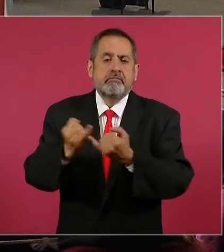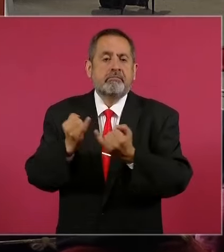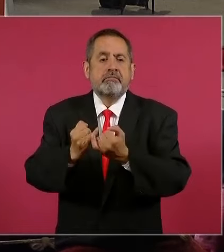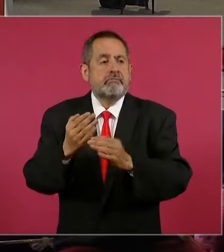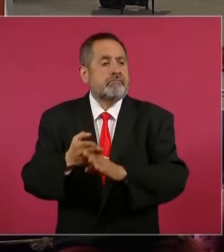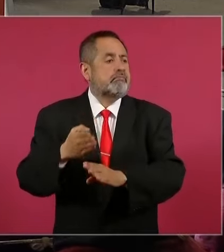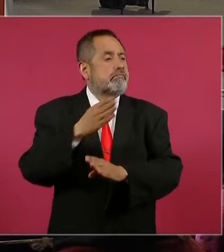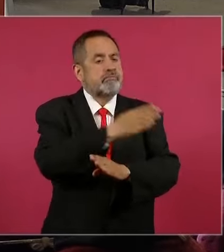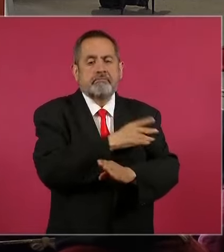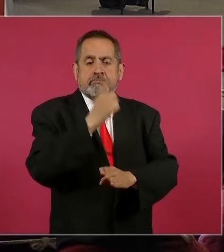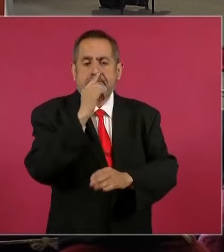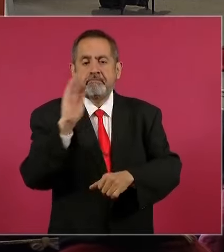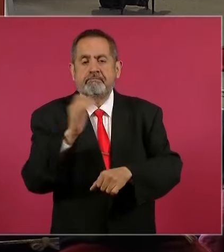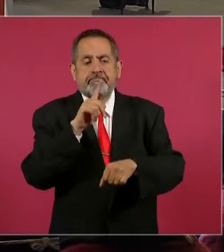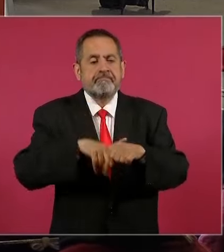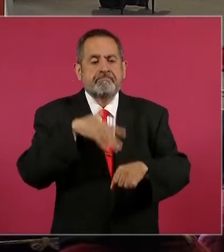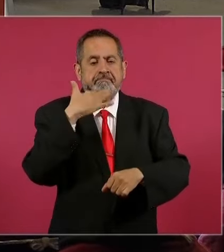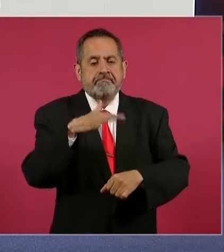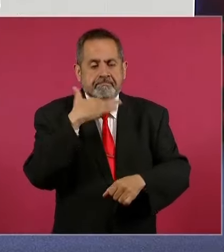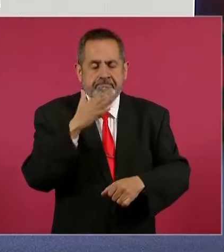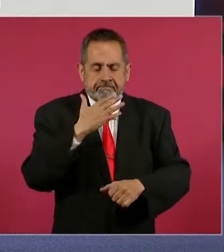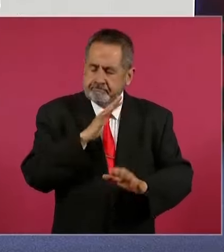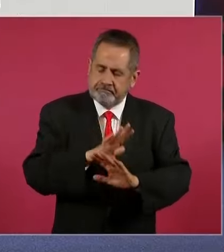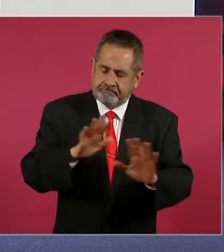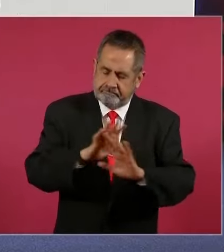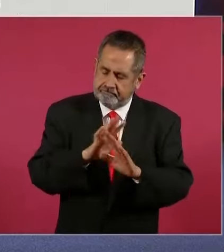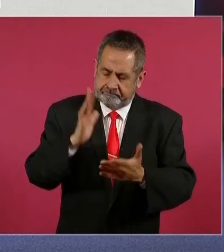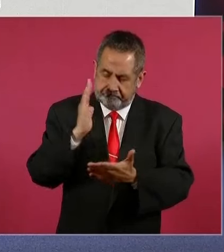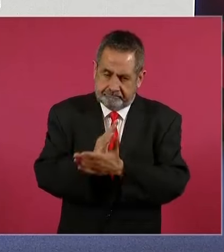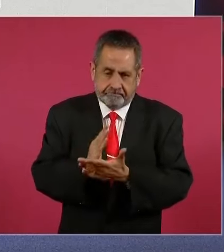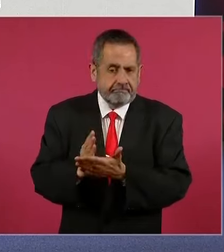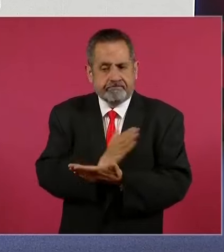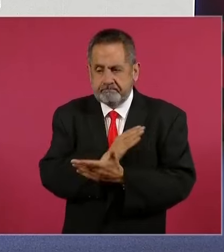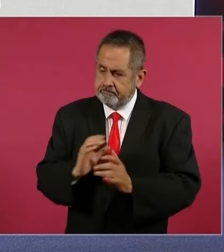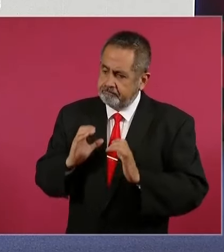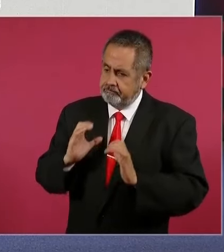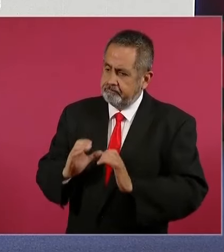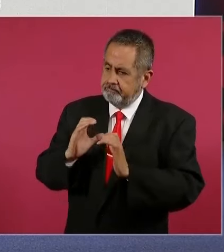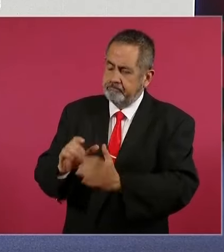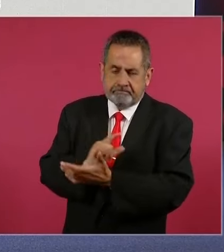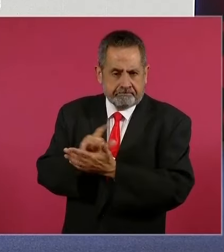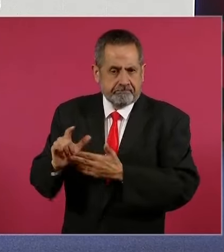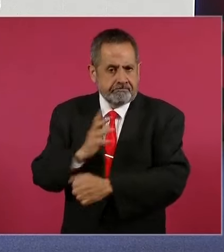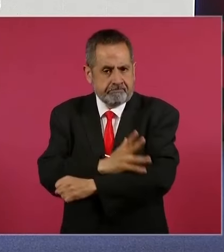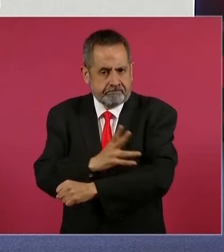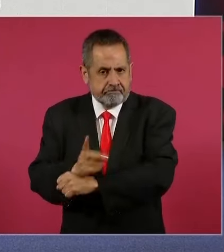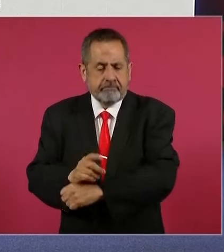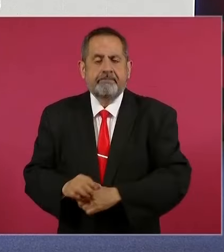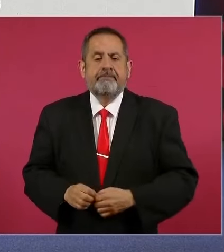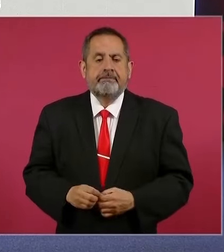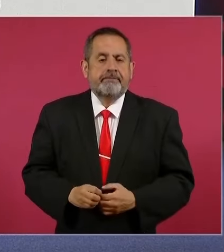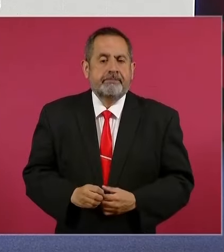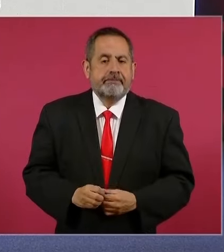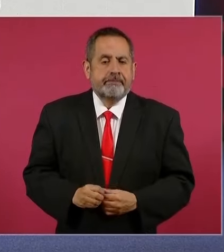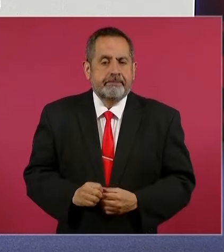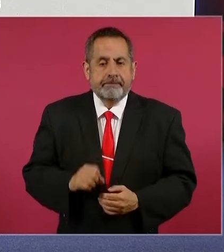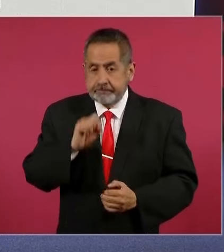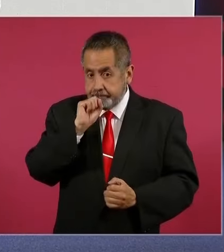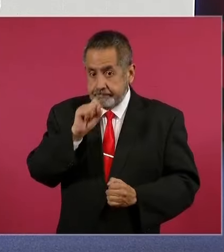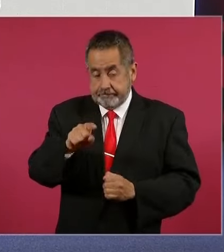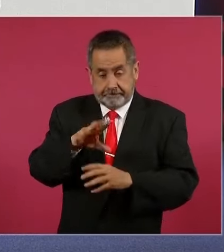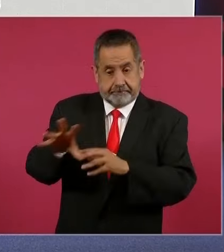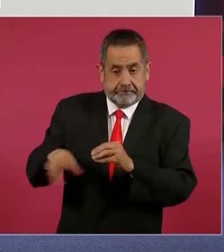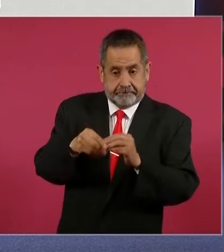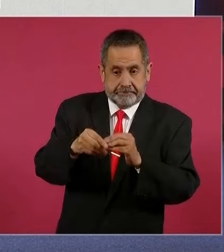lo que ya vimos sucedió con la Policía Federal. Por el otro lado, se incorporan en el